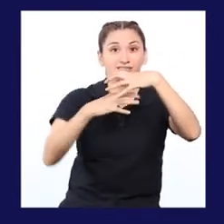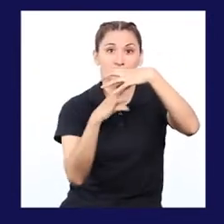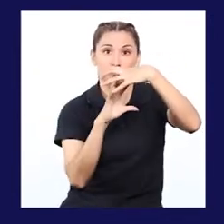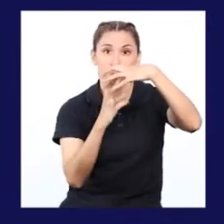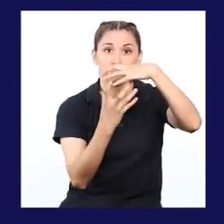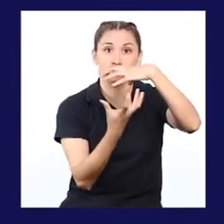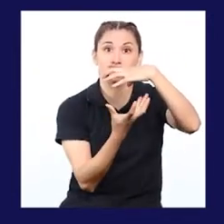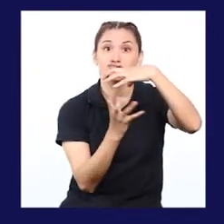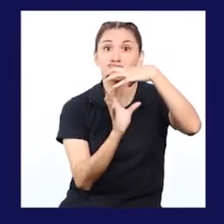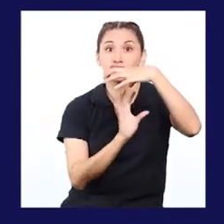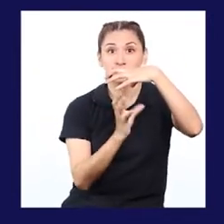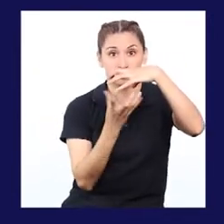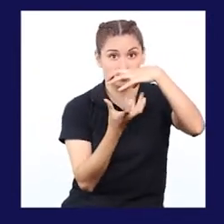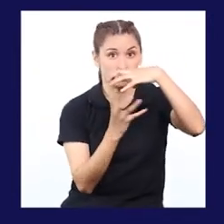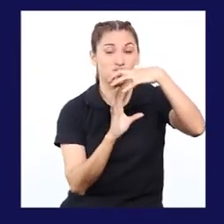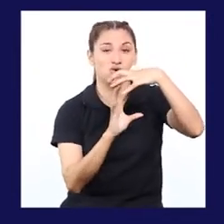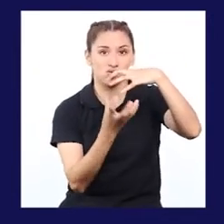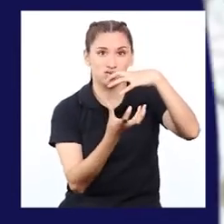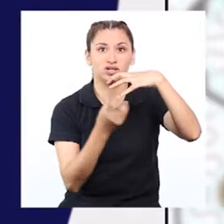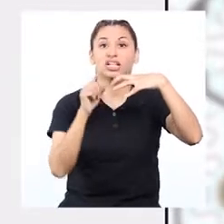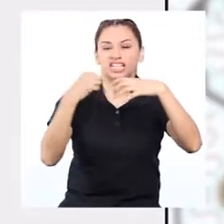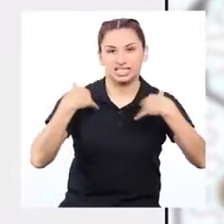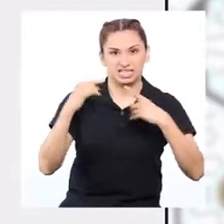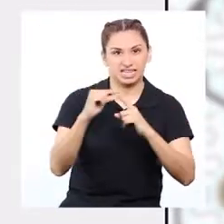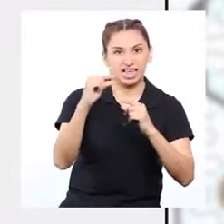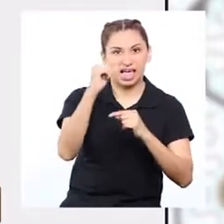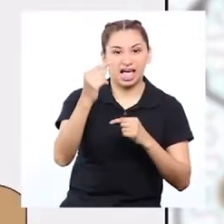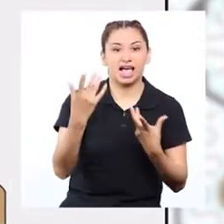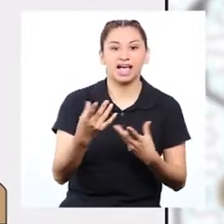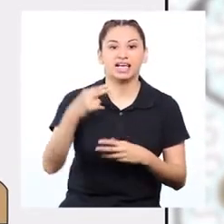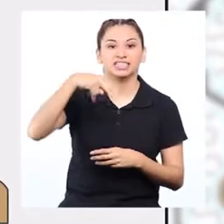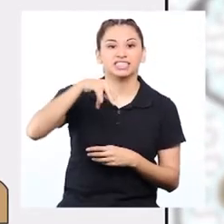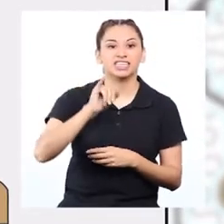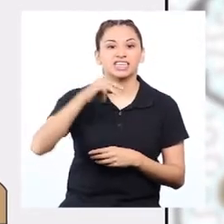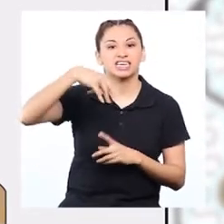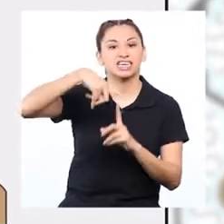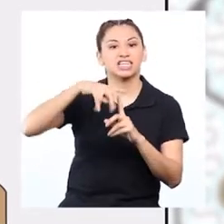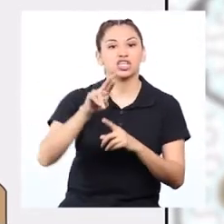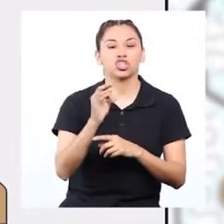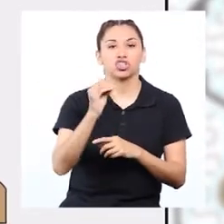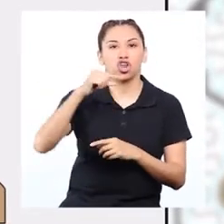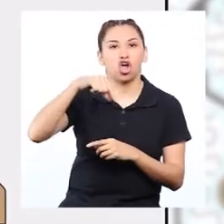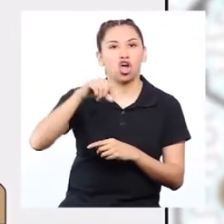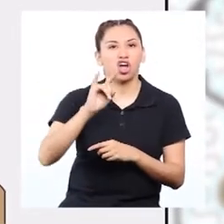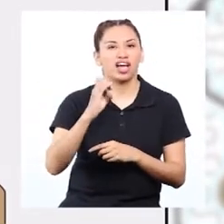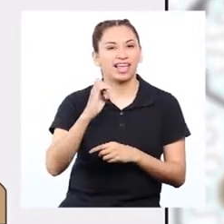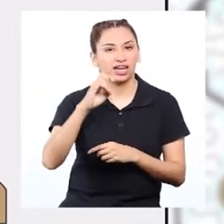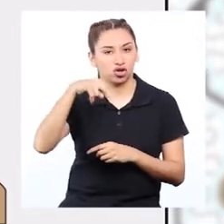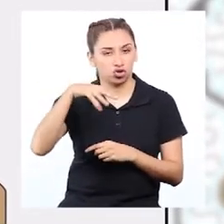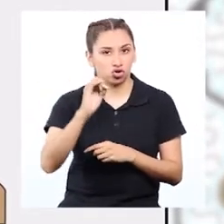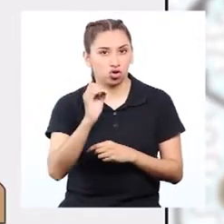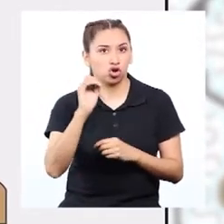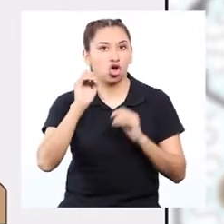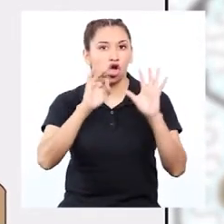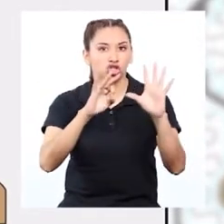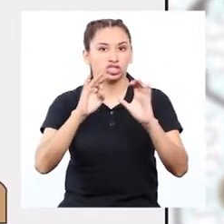Y está conformada por gases. Por ejemplo, nitrógeno en un 78% aproximadamente,